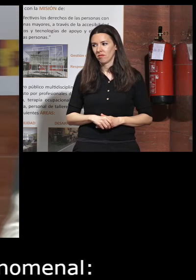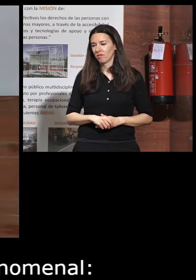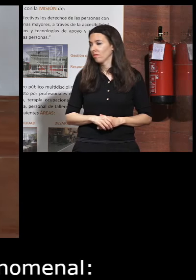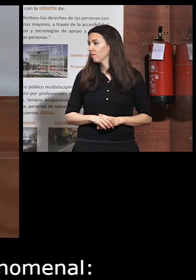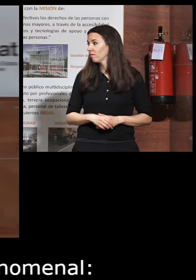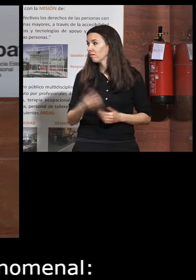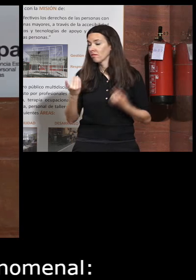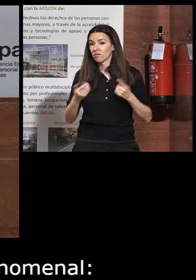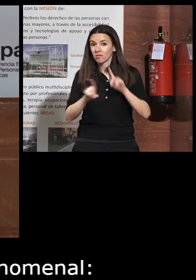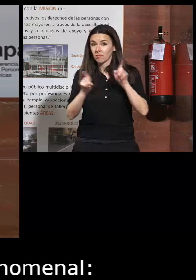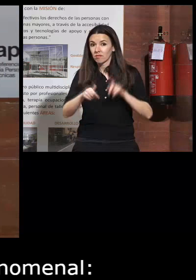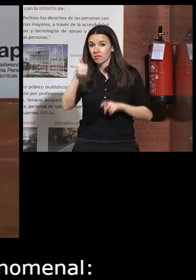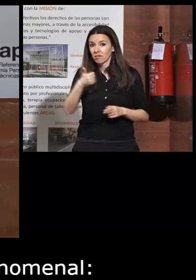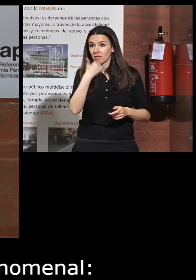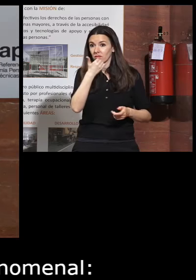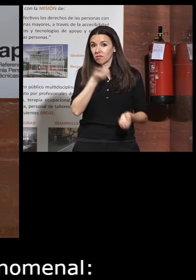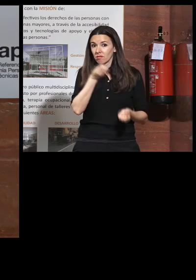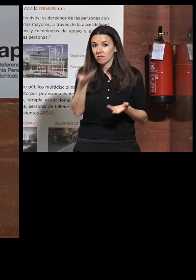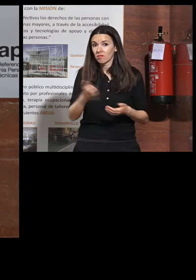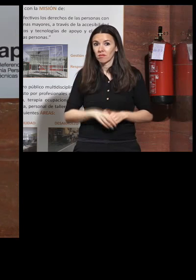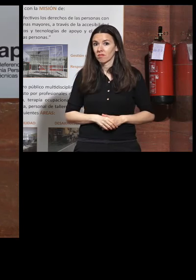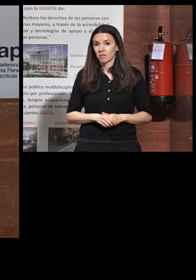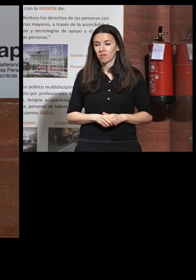¿hay alguna pregunta más o algún comentario?